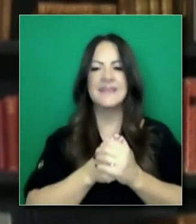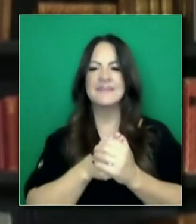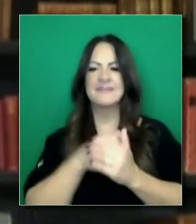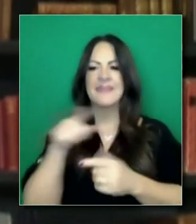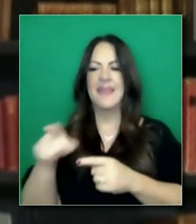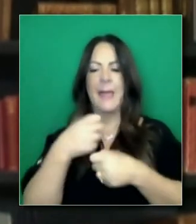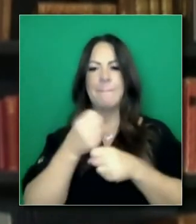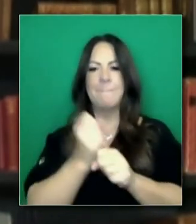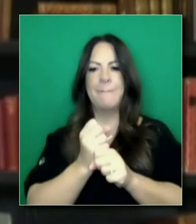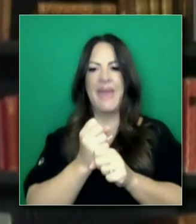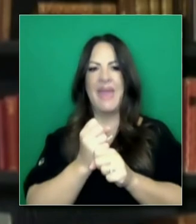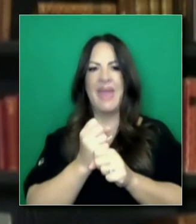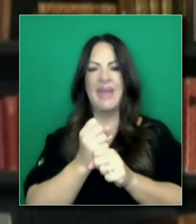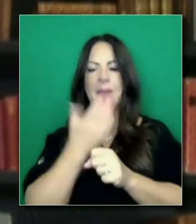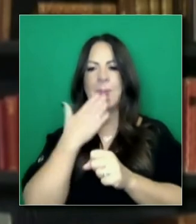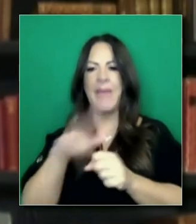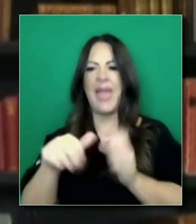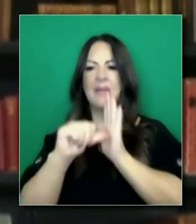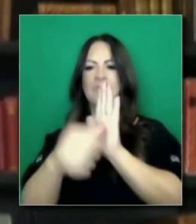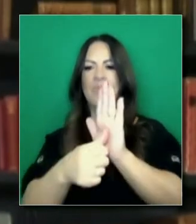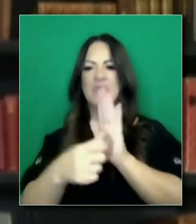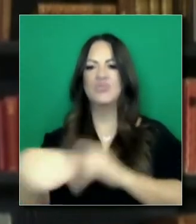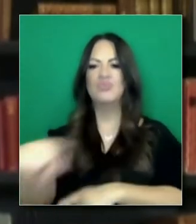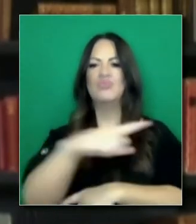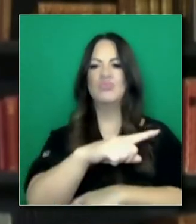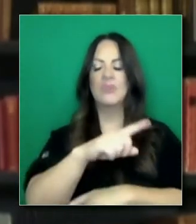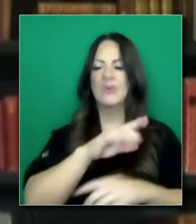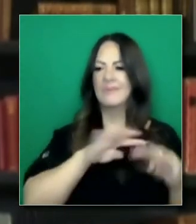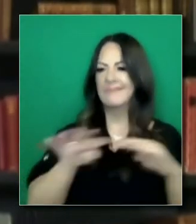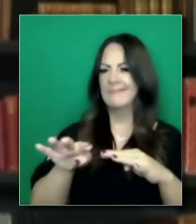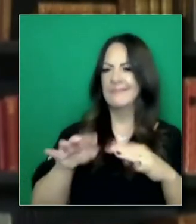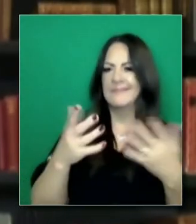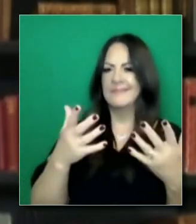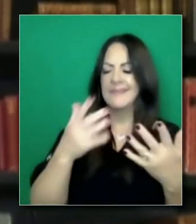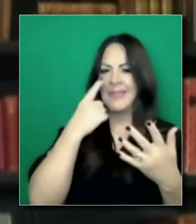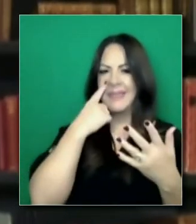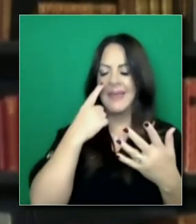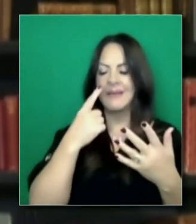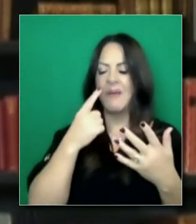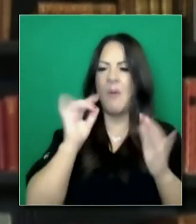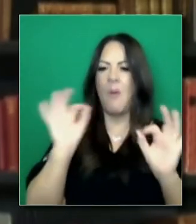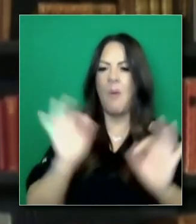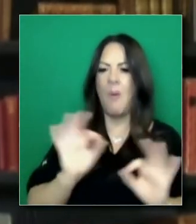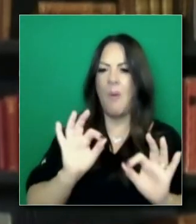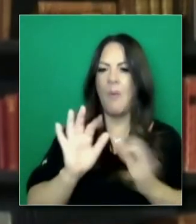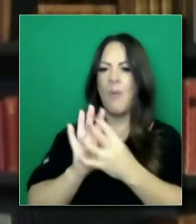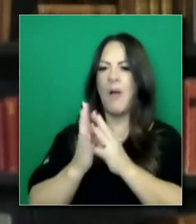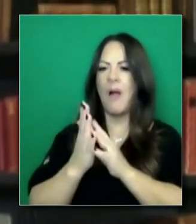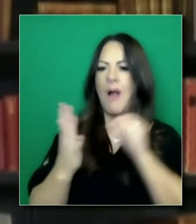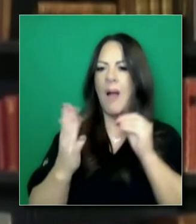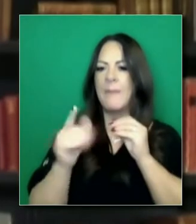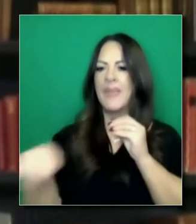siguen enviando mensajes encontrados. Ellos no ayudan en esta causa. Así que nosotros